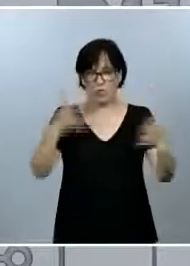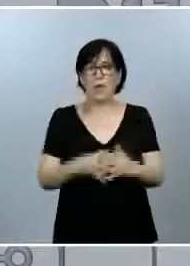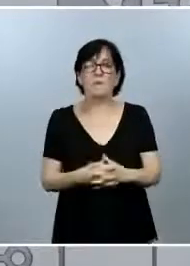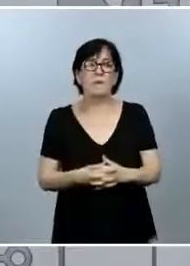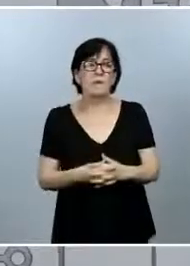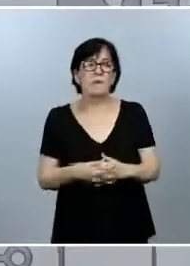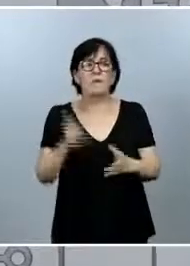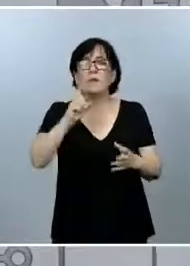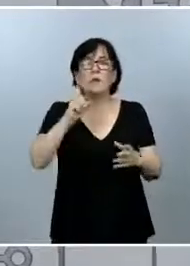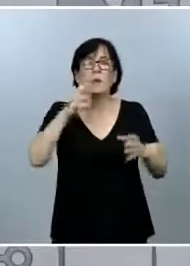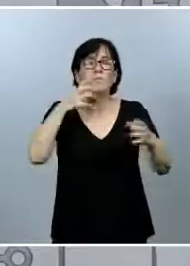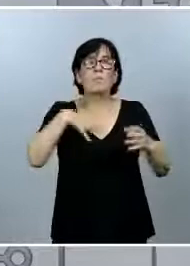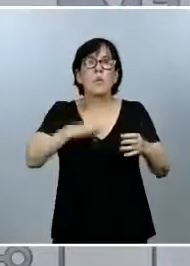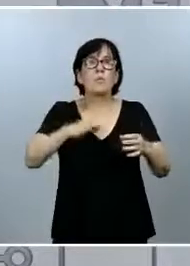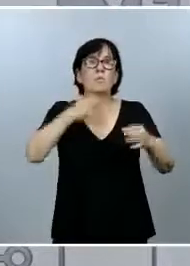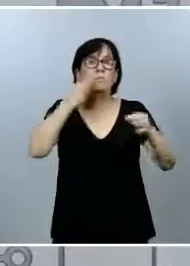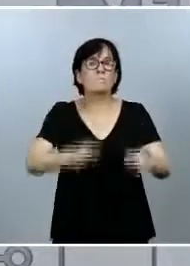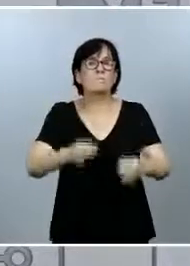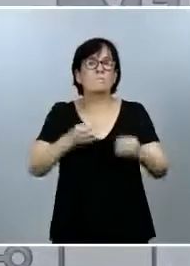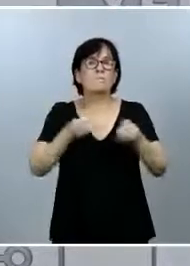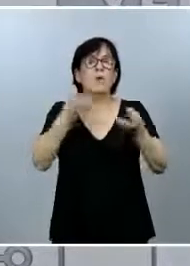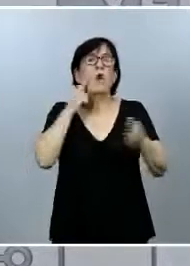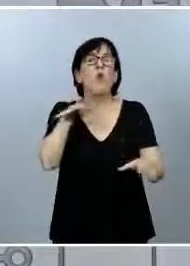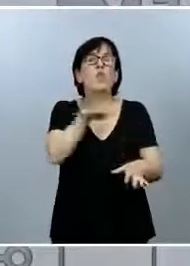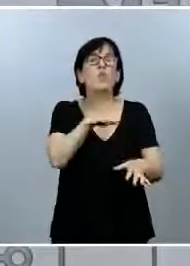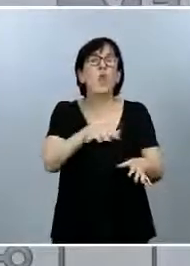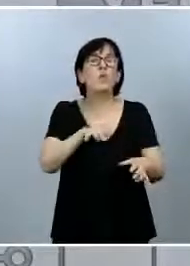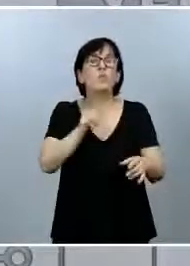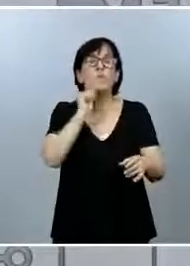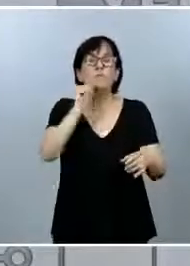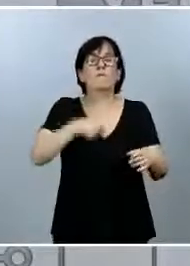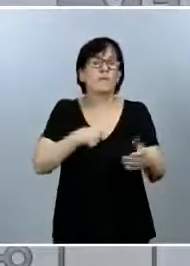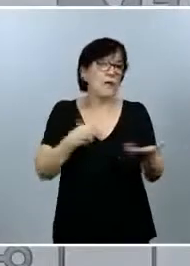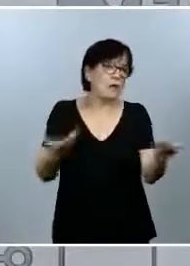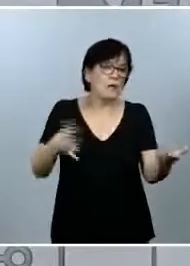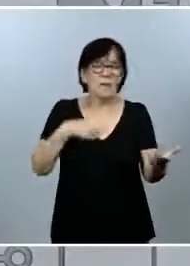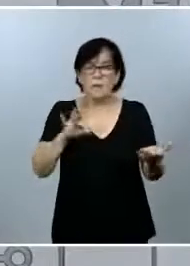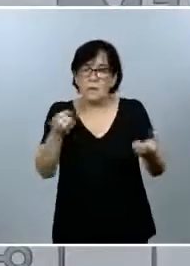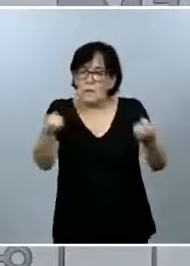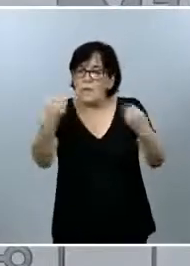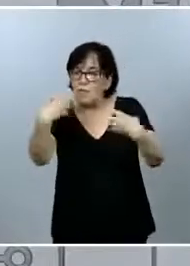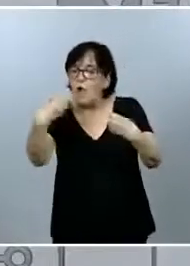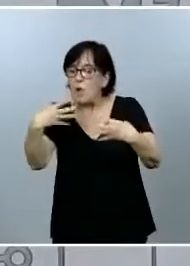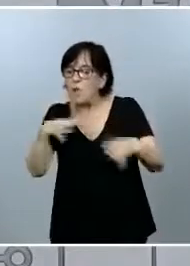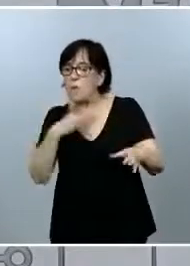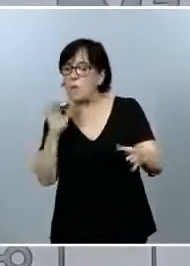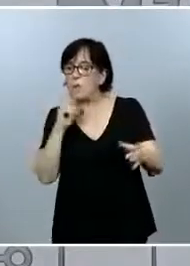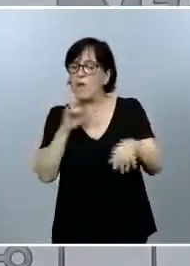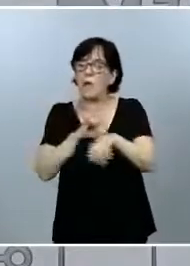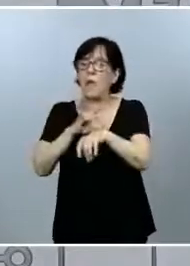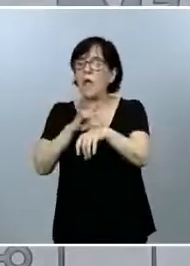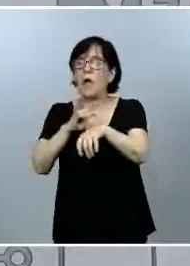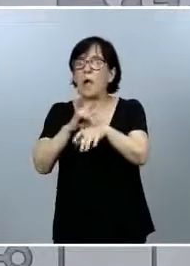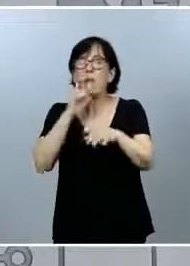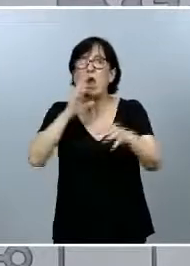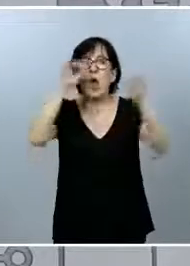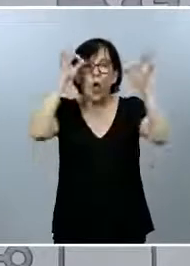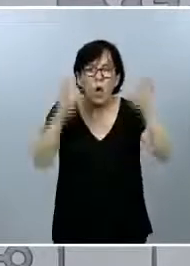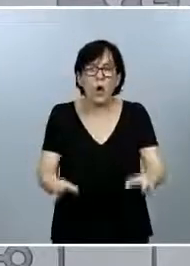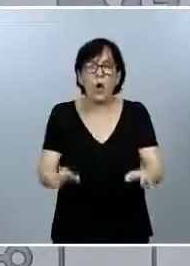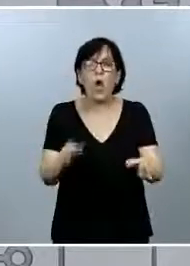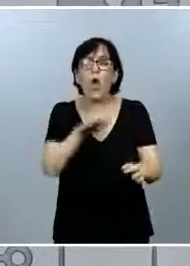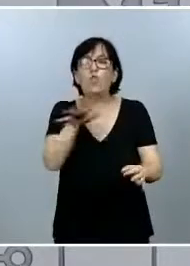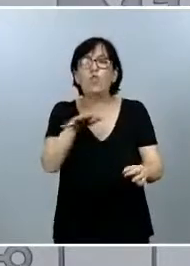que no podemos asegurarles es el lugar donde se han infectado. Tenemos cierta información que nos puede orientar, pero la certeza del punto de